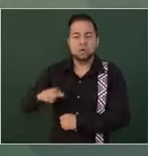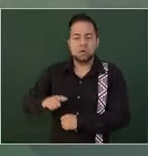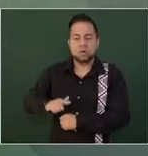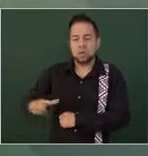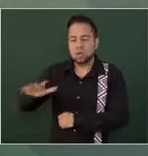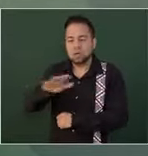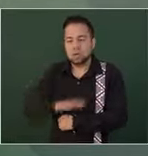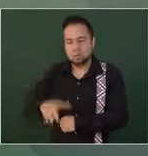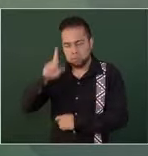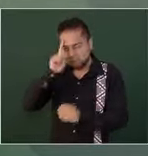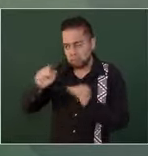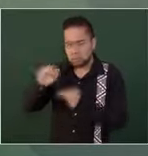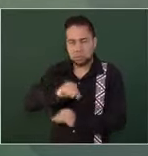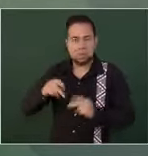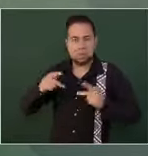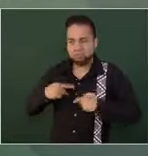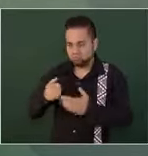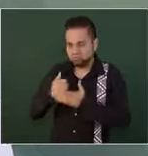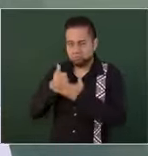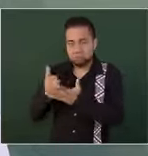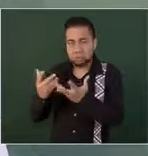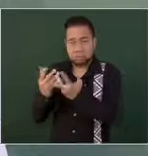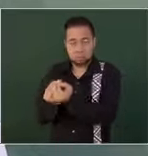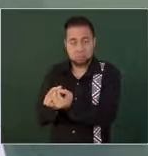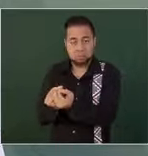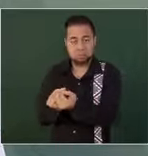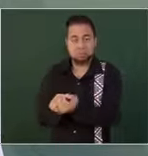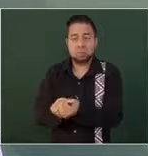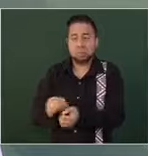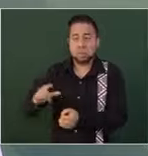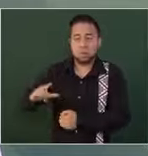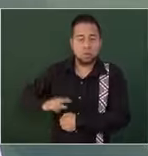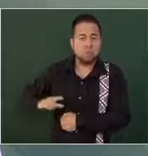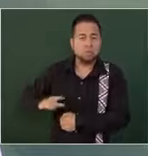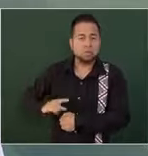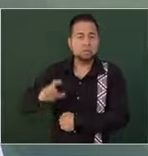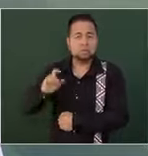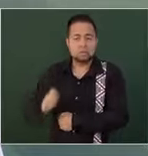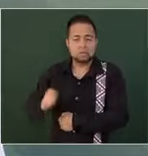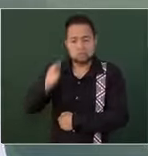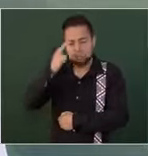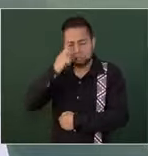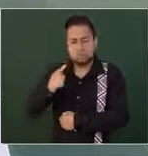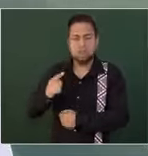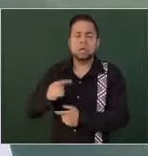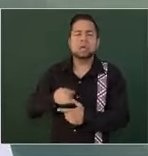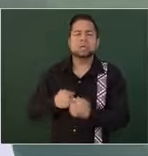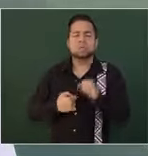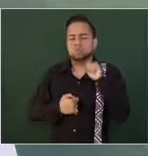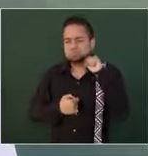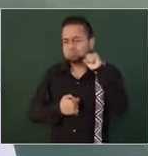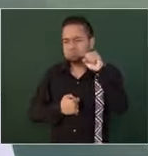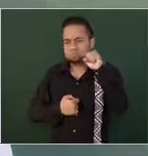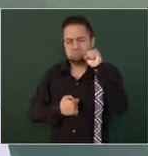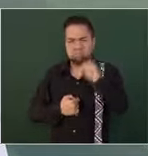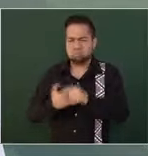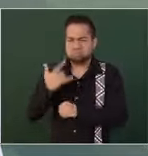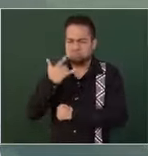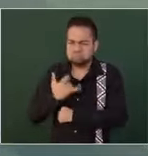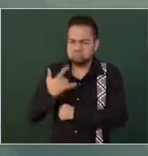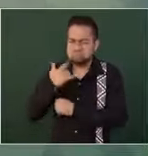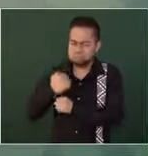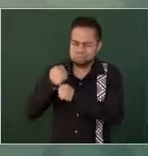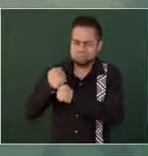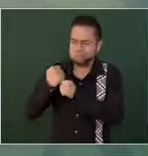y para el pueblo. Somos un gobierno heredado de la tradición de lucha libertaria que recobra